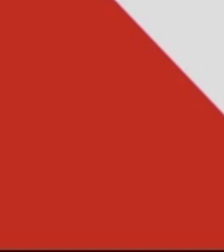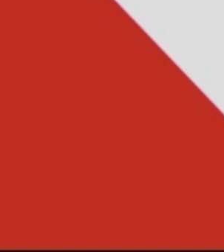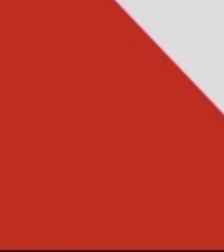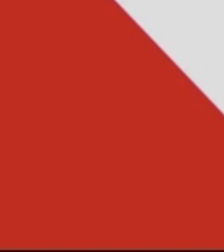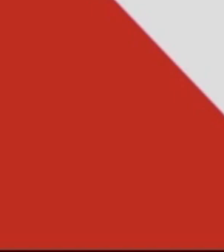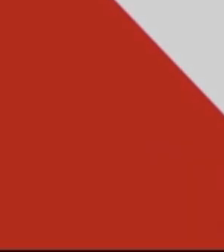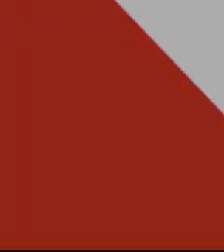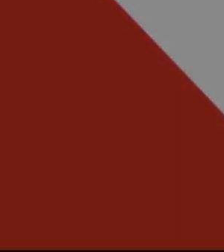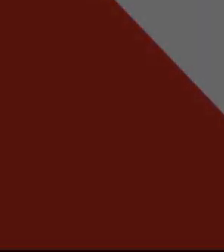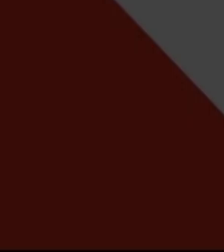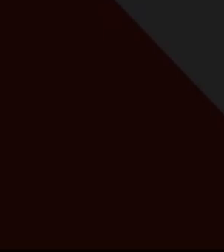¡Gracias! ¡Gracias! ¡Gracias!